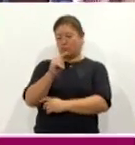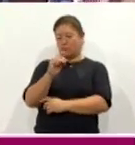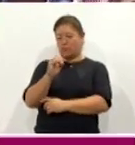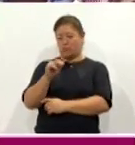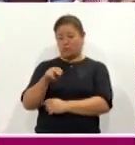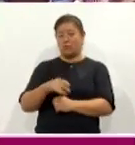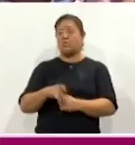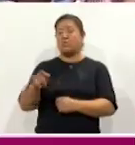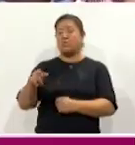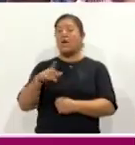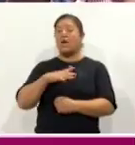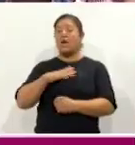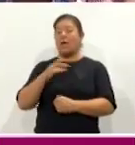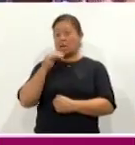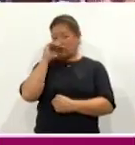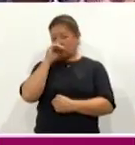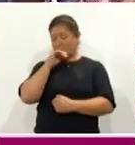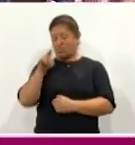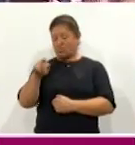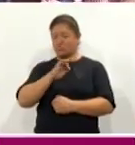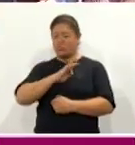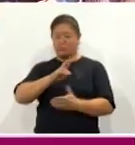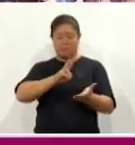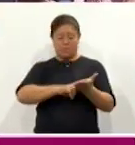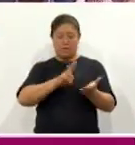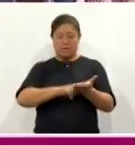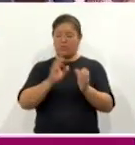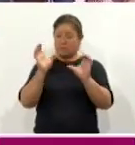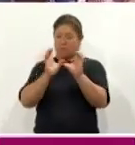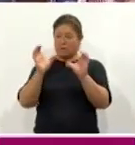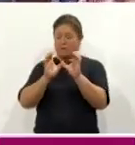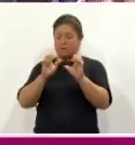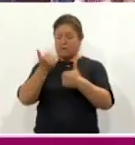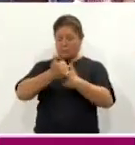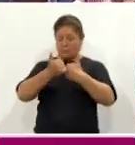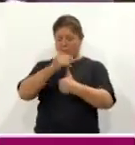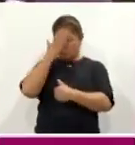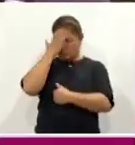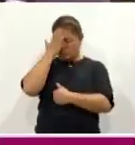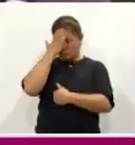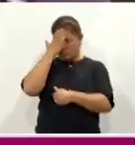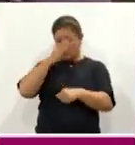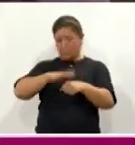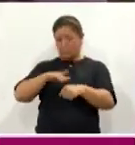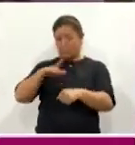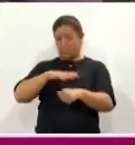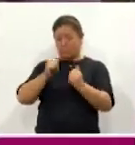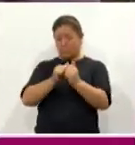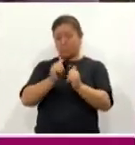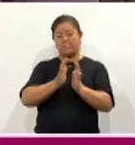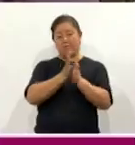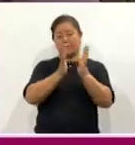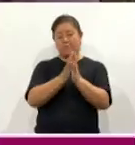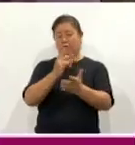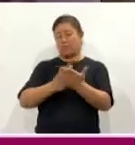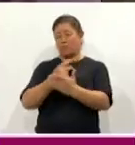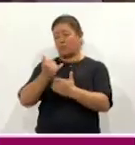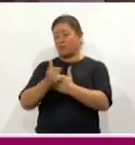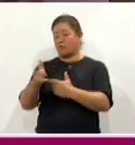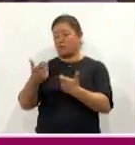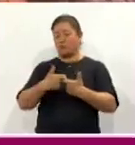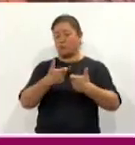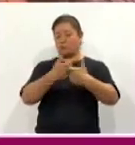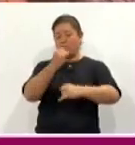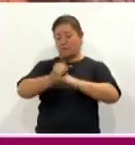gratuita, el programa les permite a los jóvenes validar, acreditar y certificar las competencias desarrolladas a través de la participación en los proyectos de cooperación